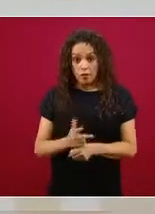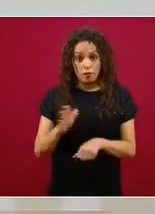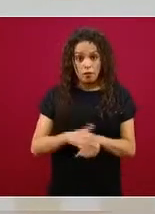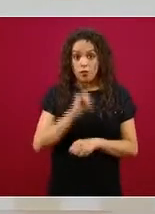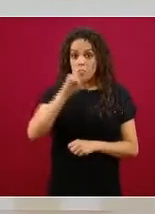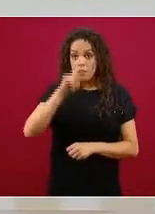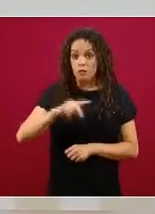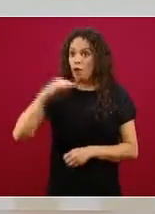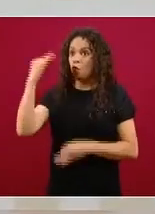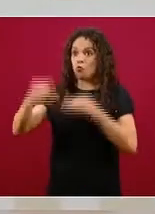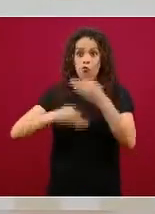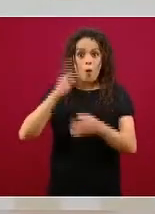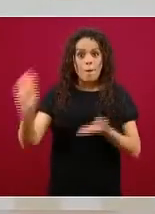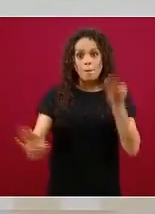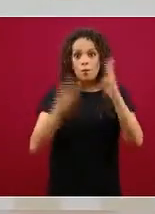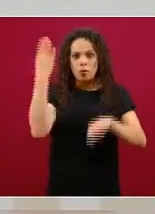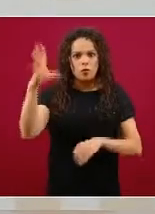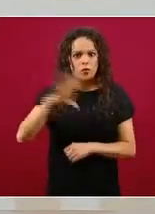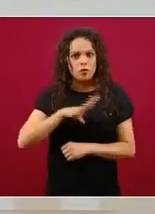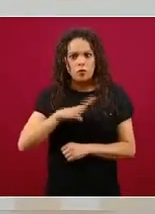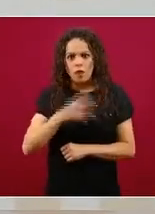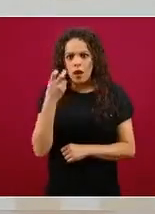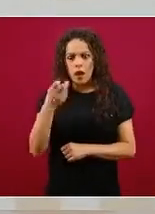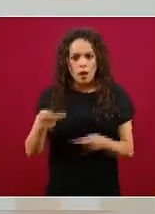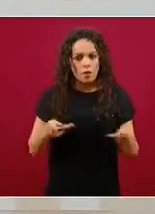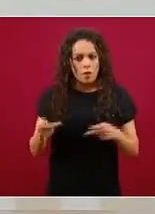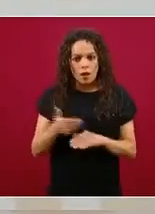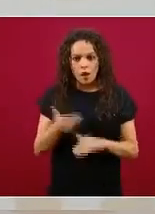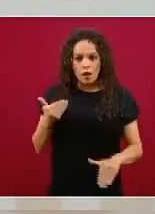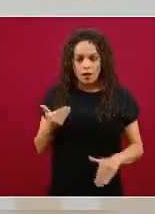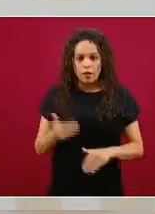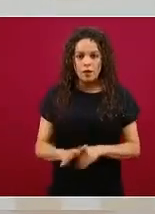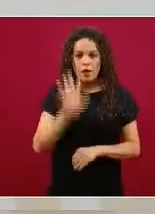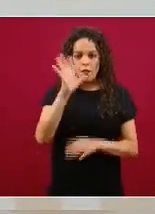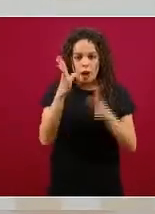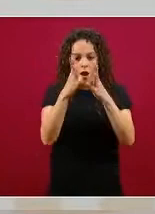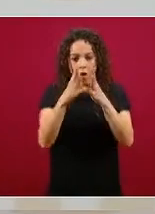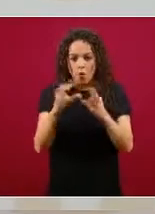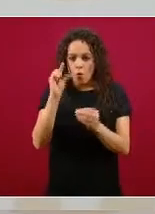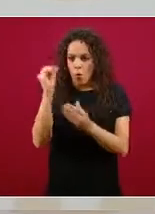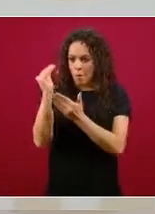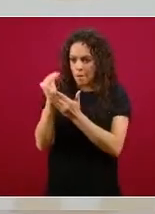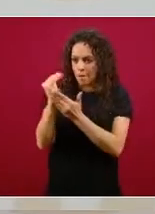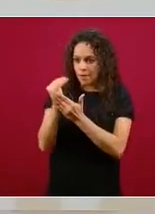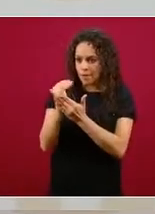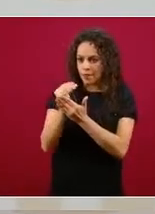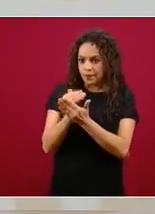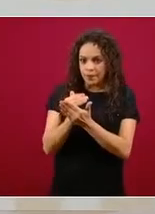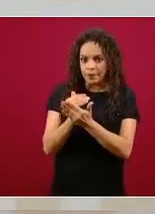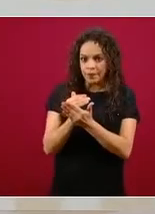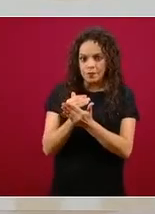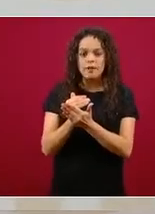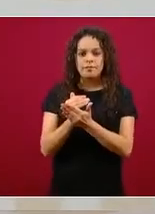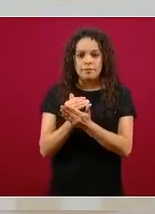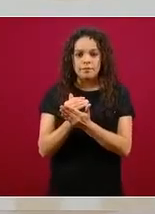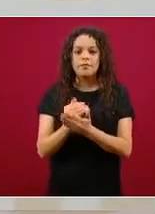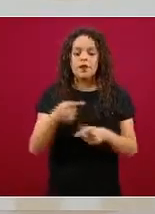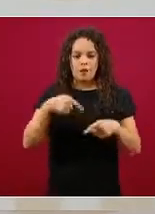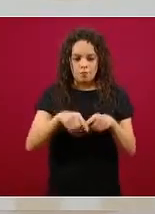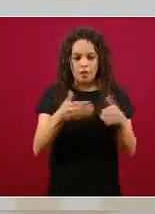todo el mundo se libera un poco de repente parece que repuntan los contagios se disminuye la liberación